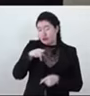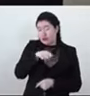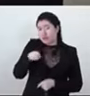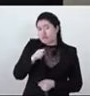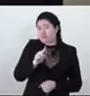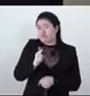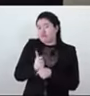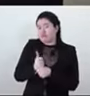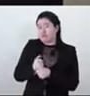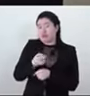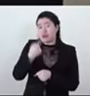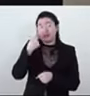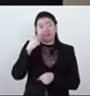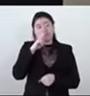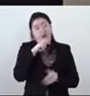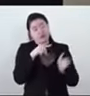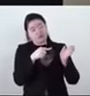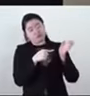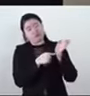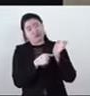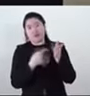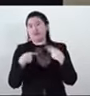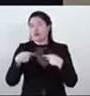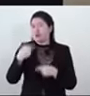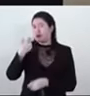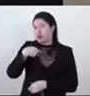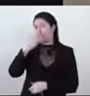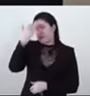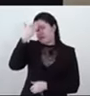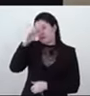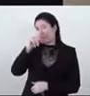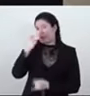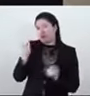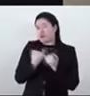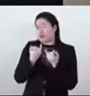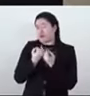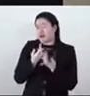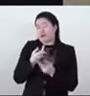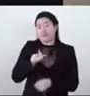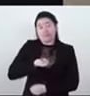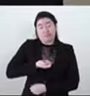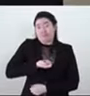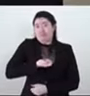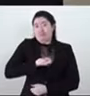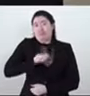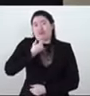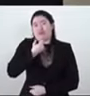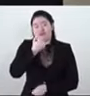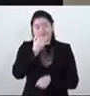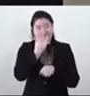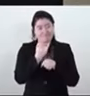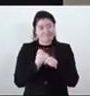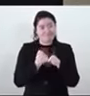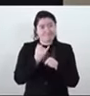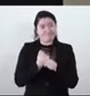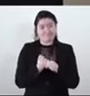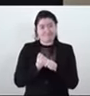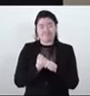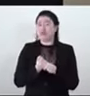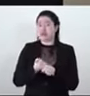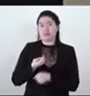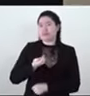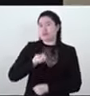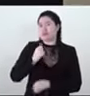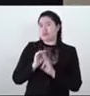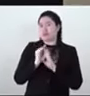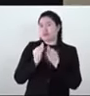conocimiento de expertos. Y repito, es un primer informe, un informe de esta fase